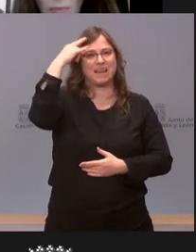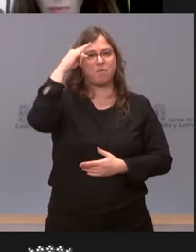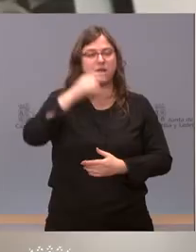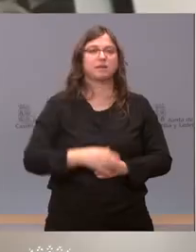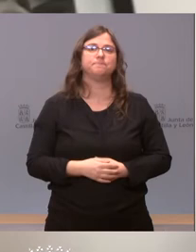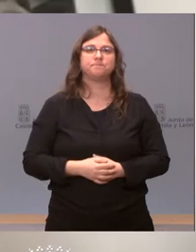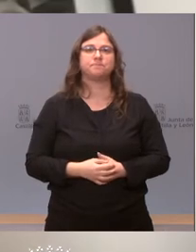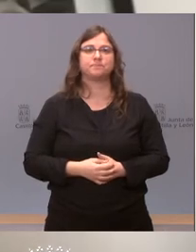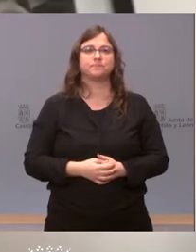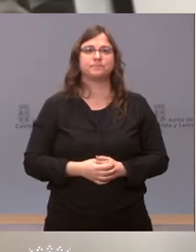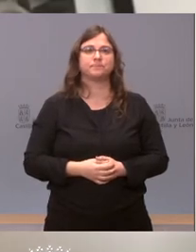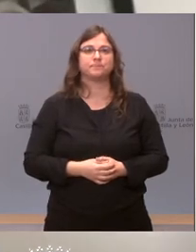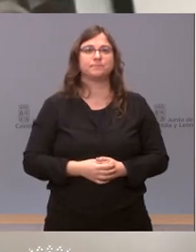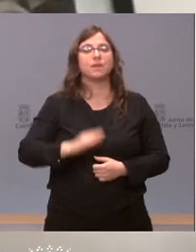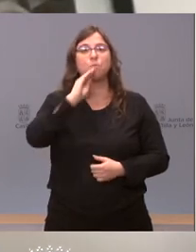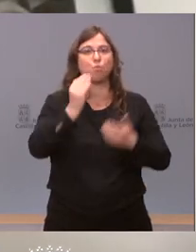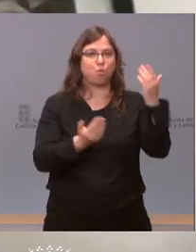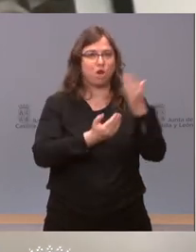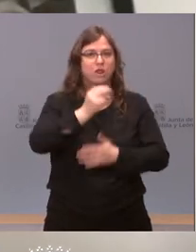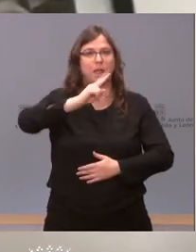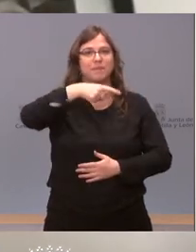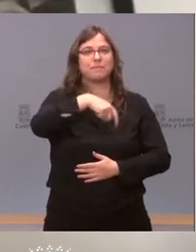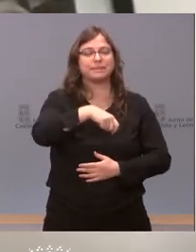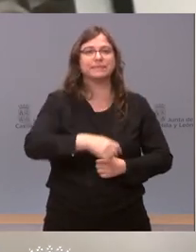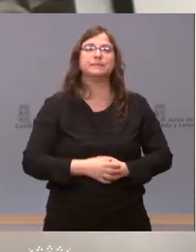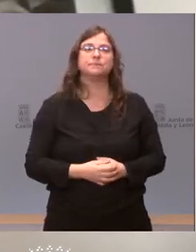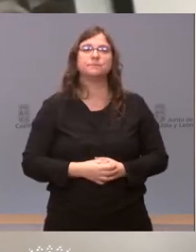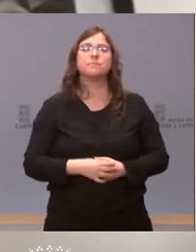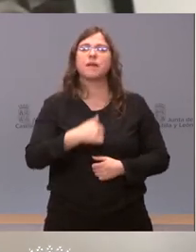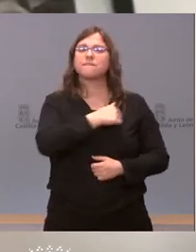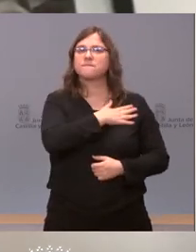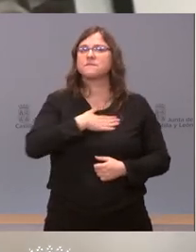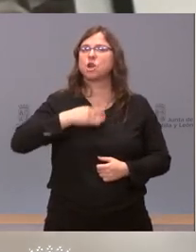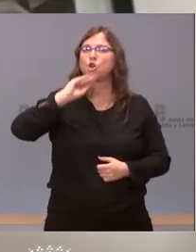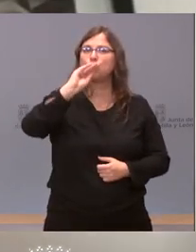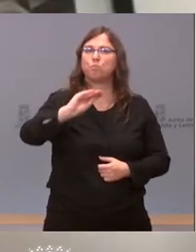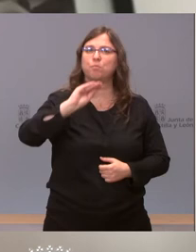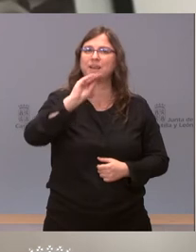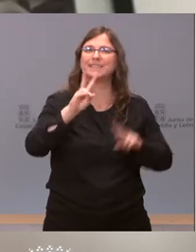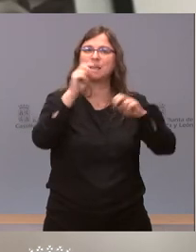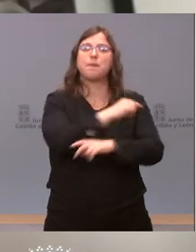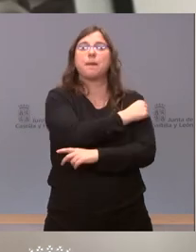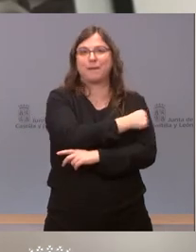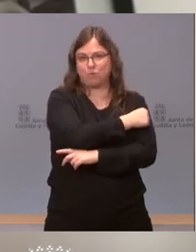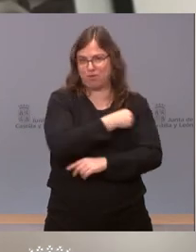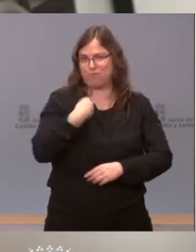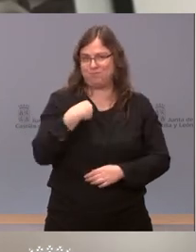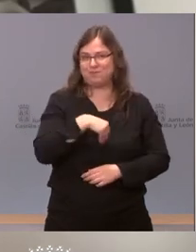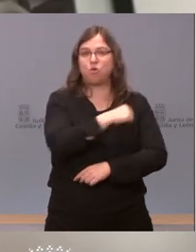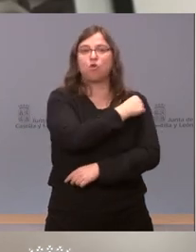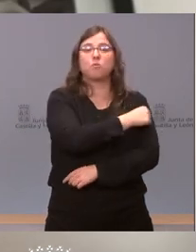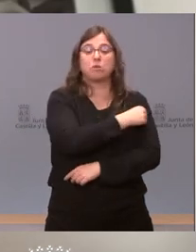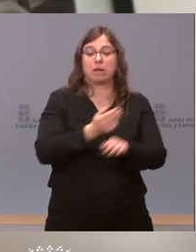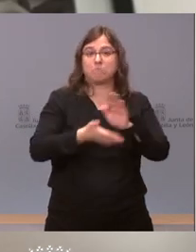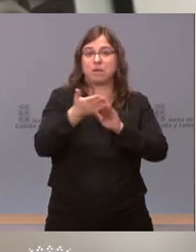quieras buenos días vicepresidente yo le quería preguntar sobre vacunación también vamos a empezar las